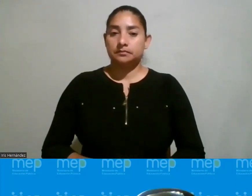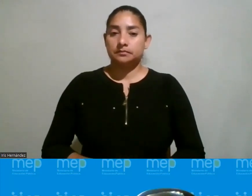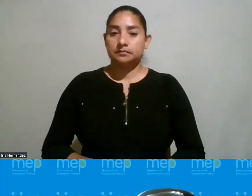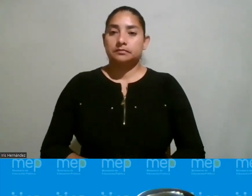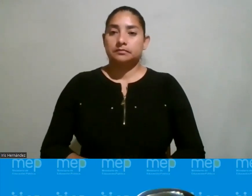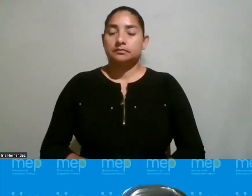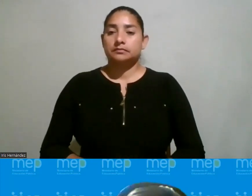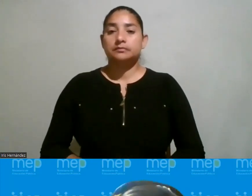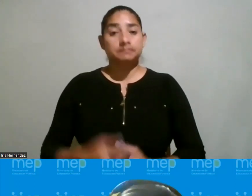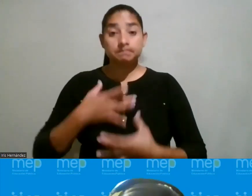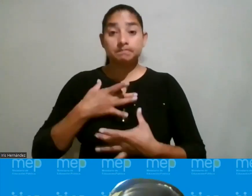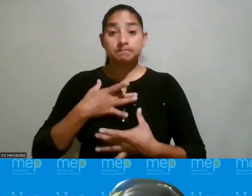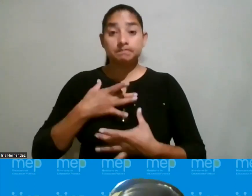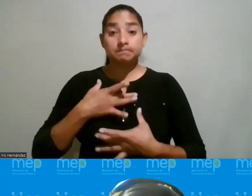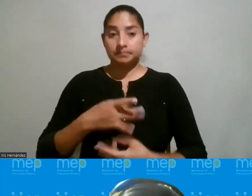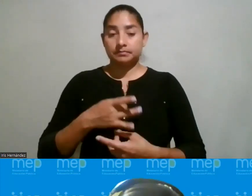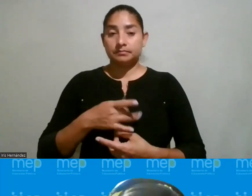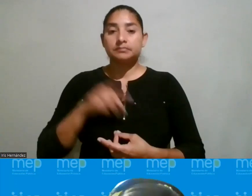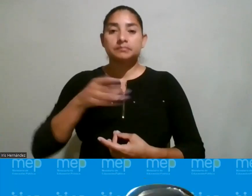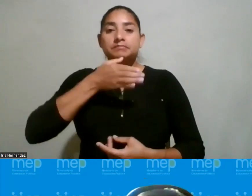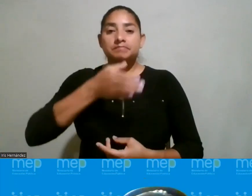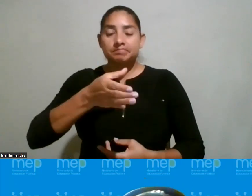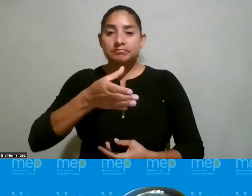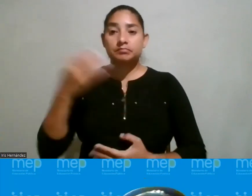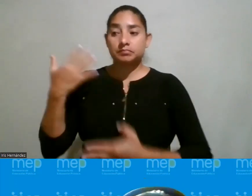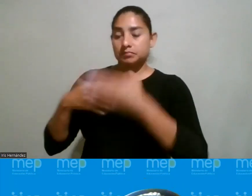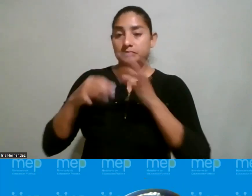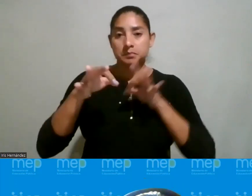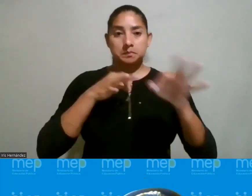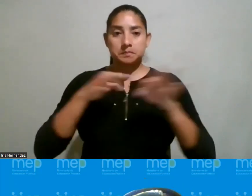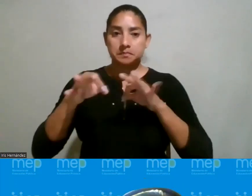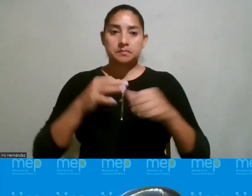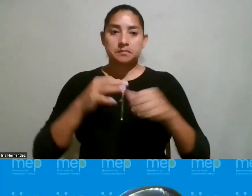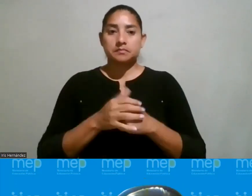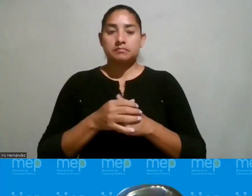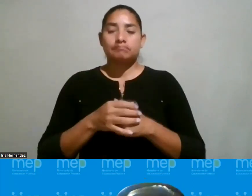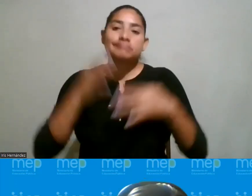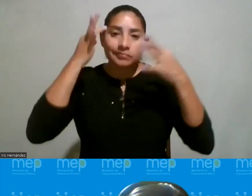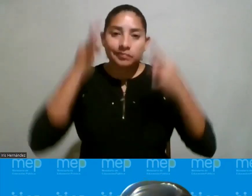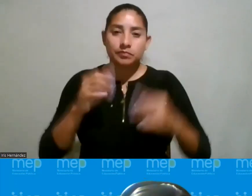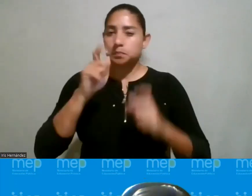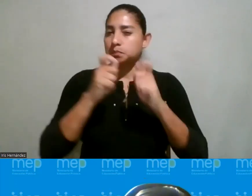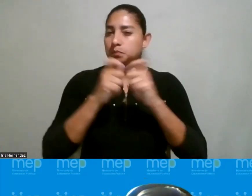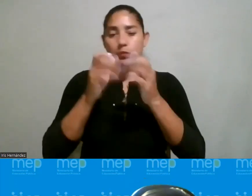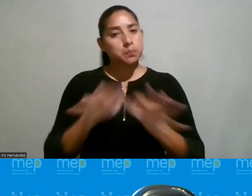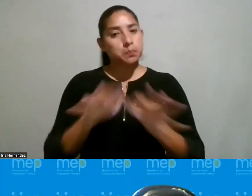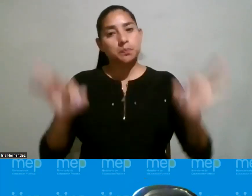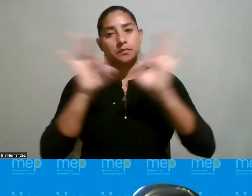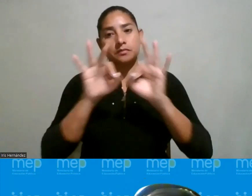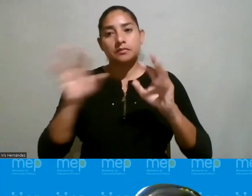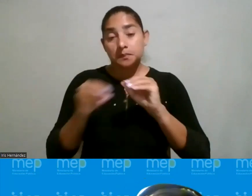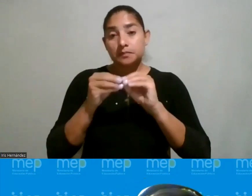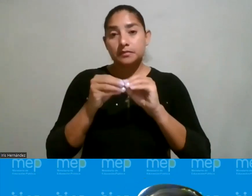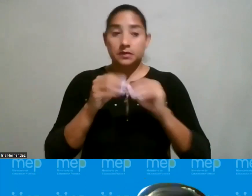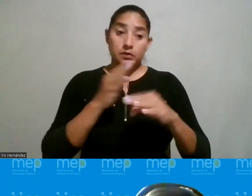Muy interesante ¿verdad? el comentario como bien lo indicábamos creo que un elemento también para sumar a lo que